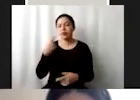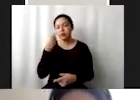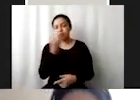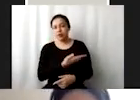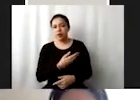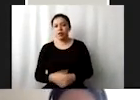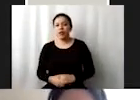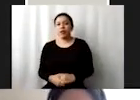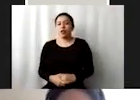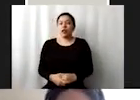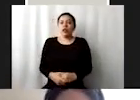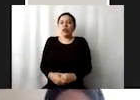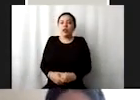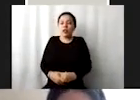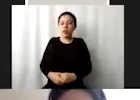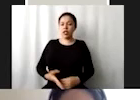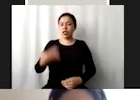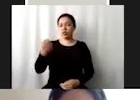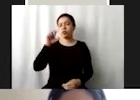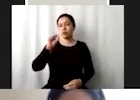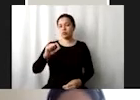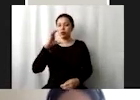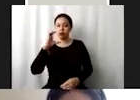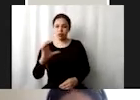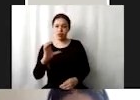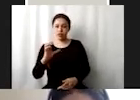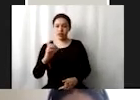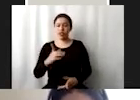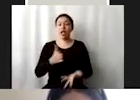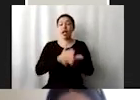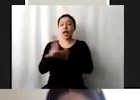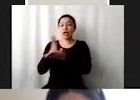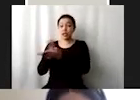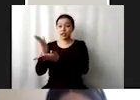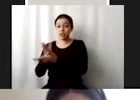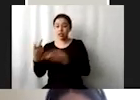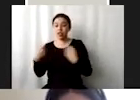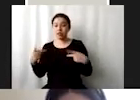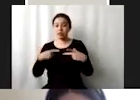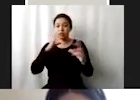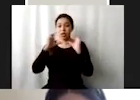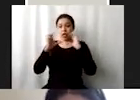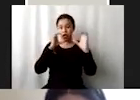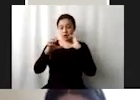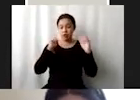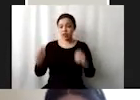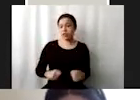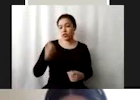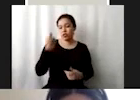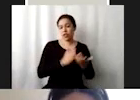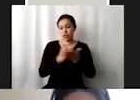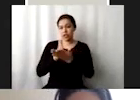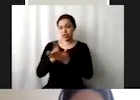de la meta 9.c que es incrementar el acceso de las personas a la comunicación y la tecnología por medio de